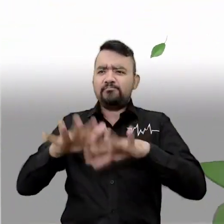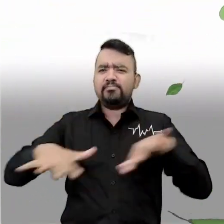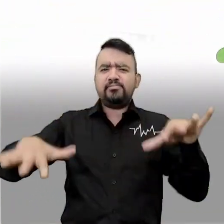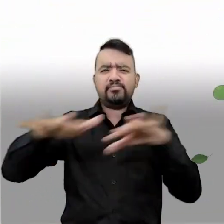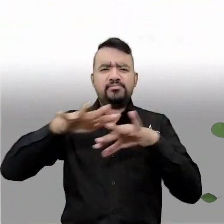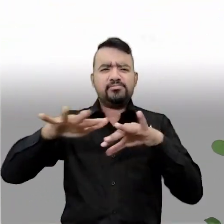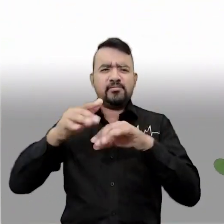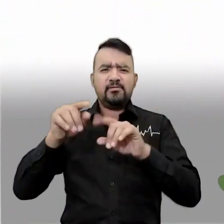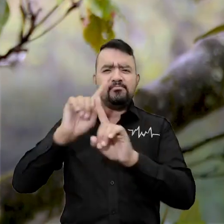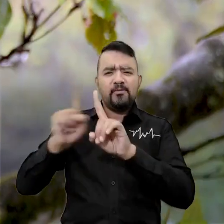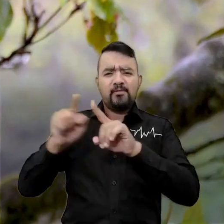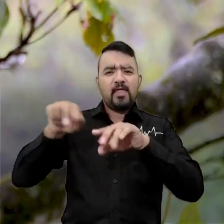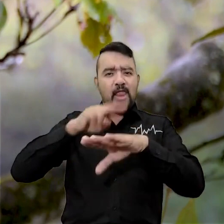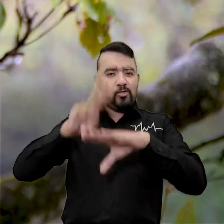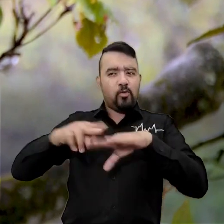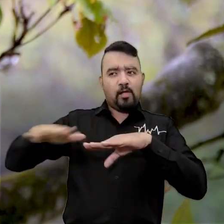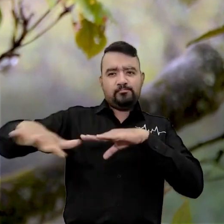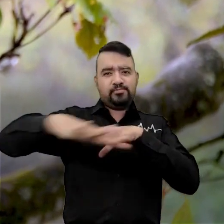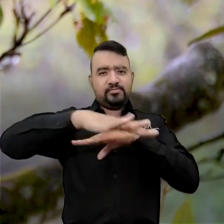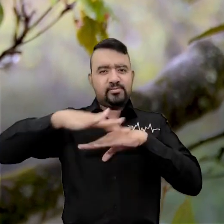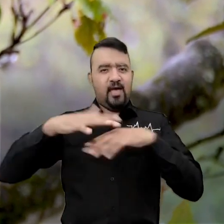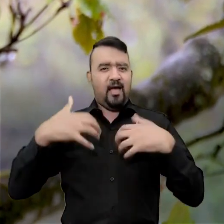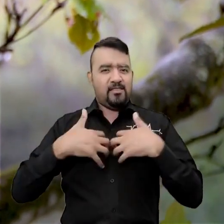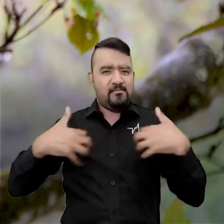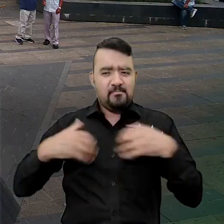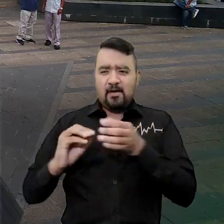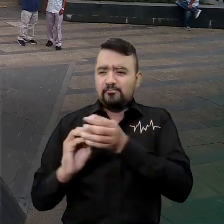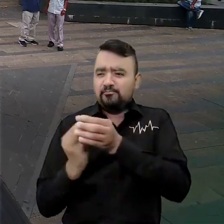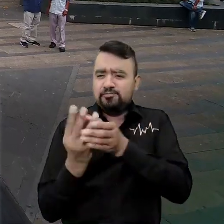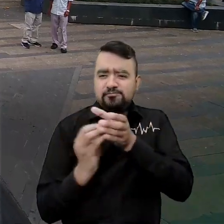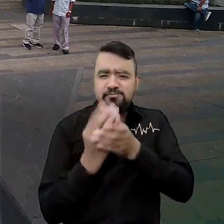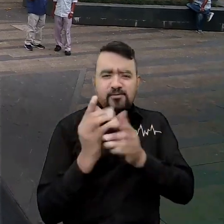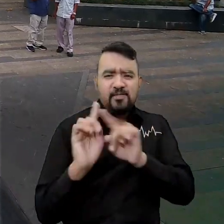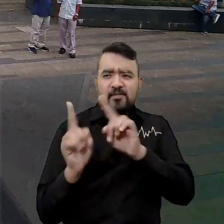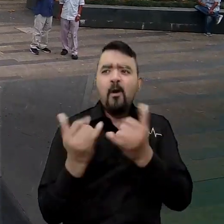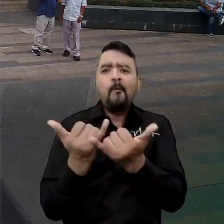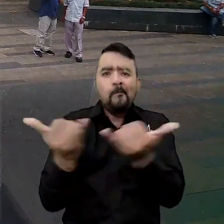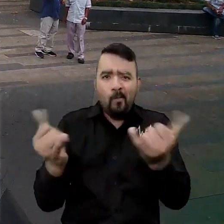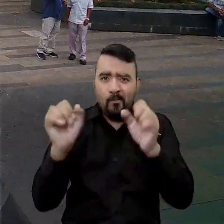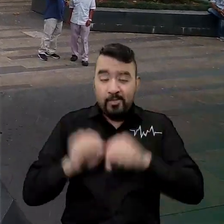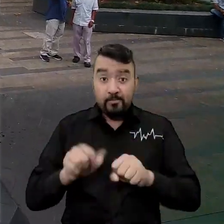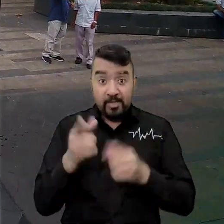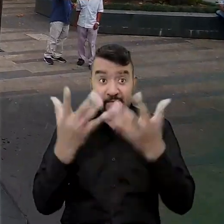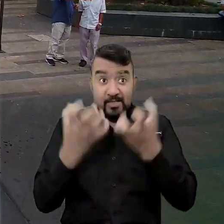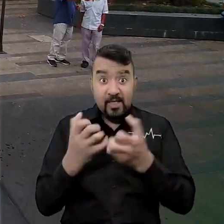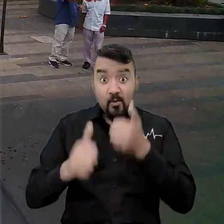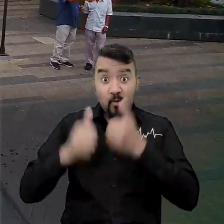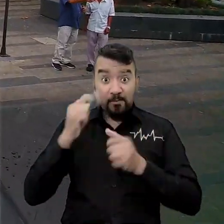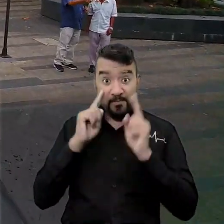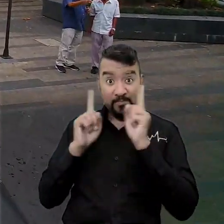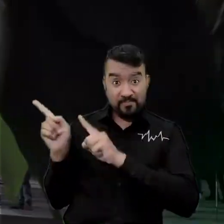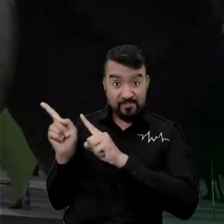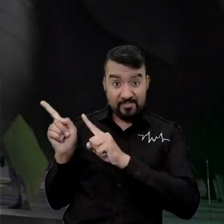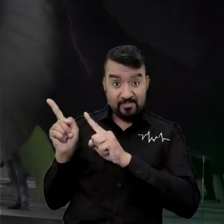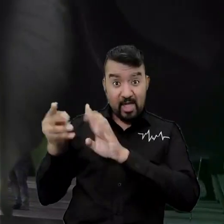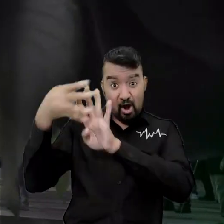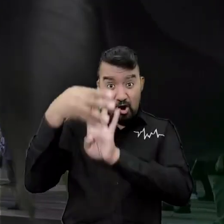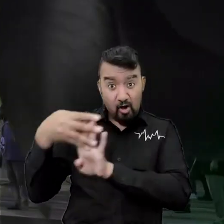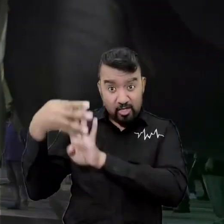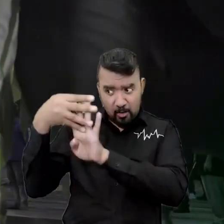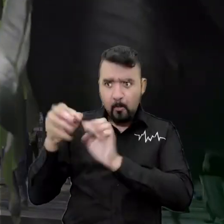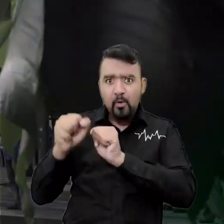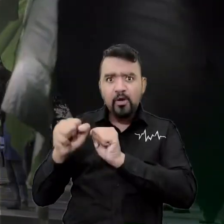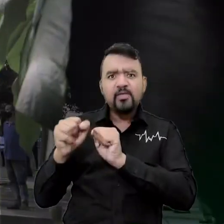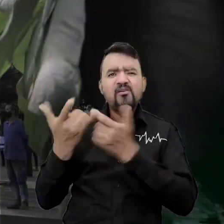municipio es valioso por su hábitat natural, diversidad de fauna y la amabilidad de su gente. Escanea el código que aparece en pantalla para conocer